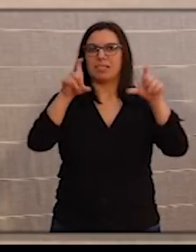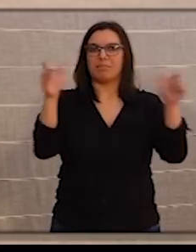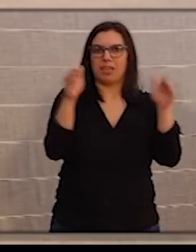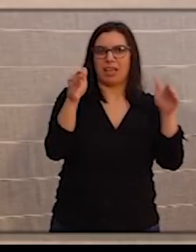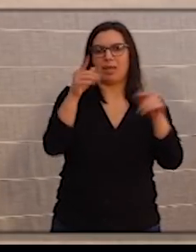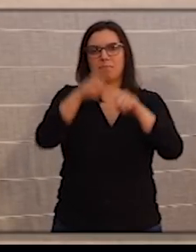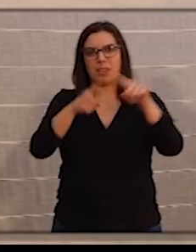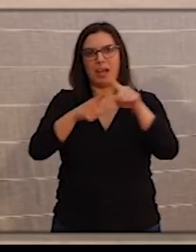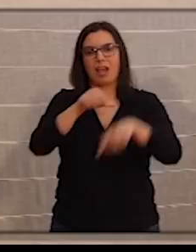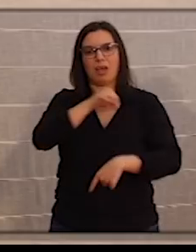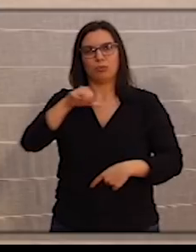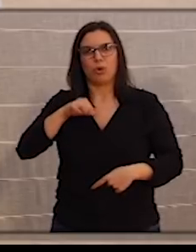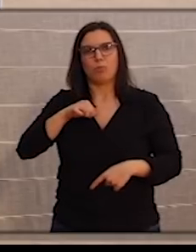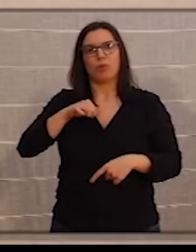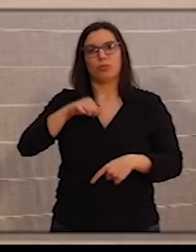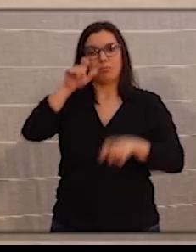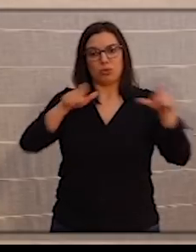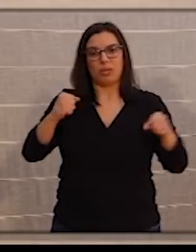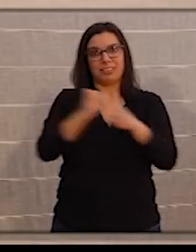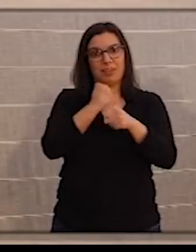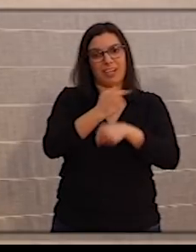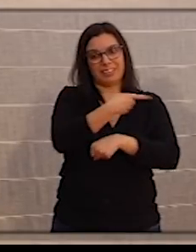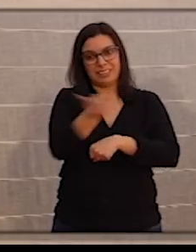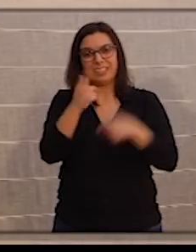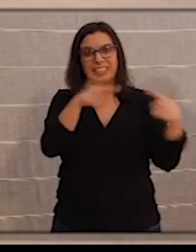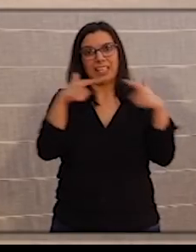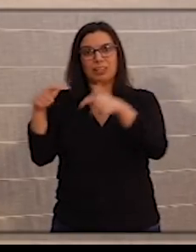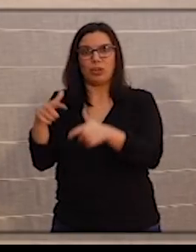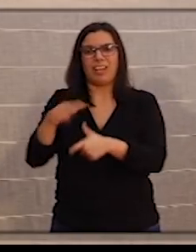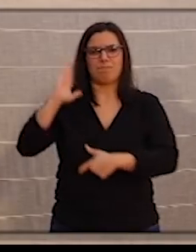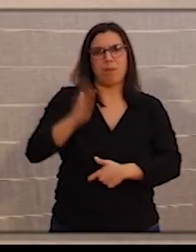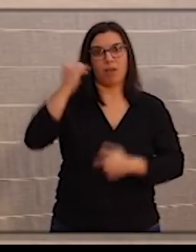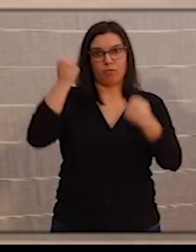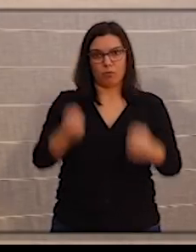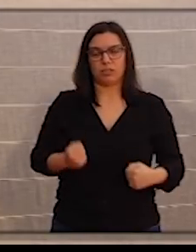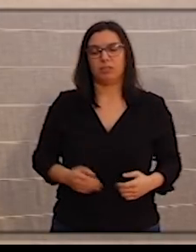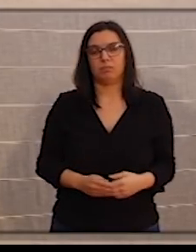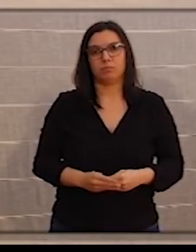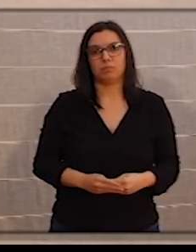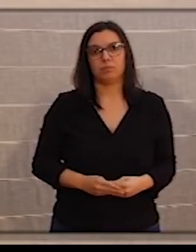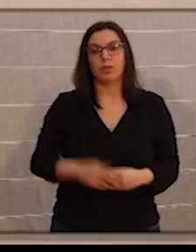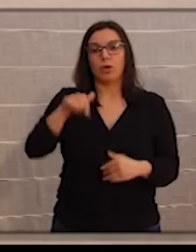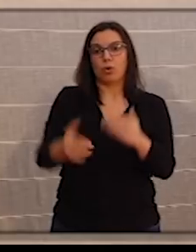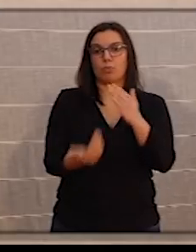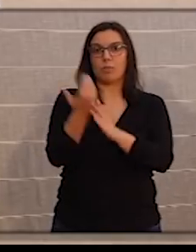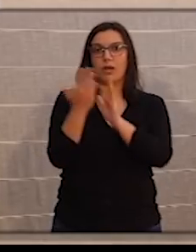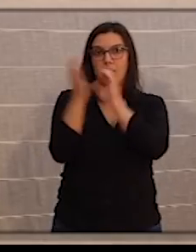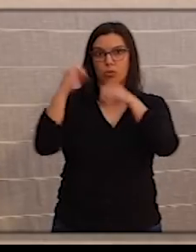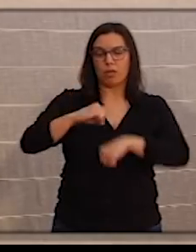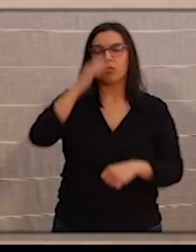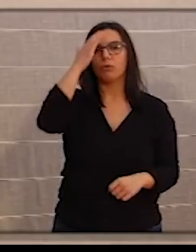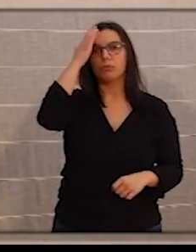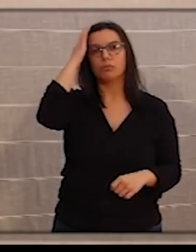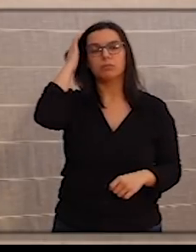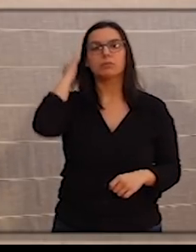autónomos, los trabajadores de estos sectores especialmente afectados. Hemos acordado esta mañana, se ha acordado